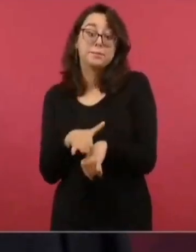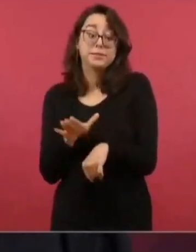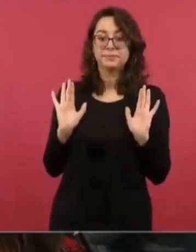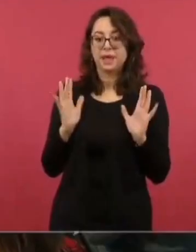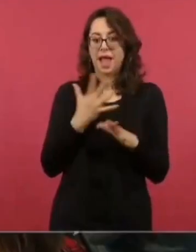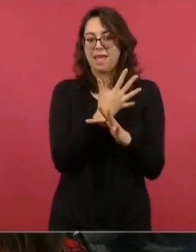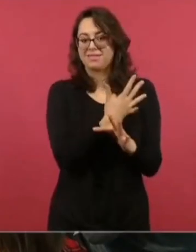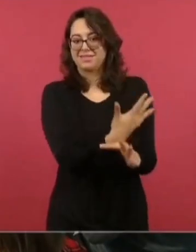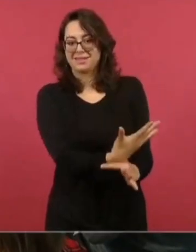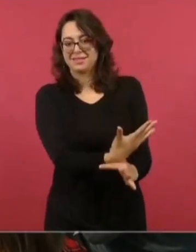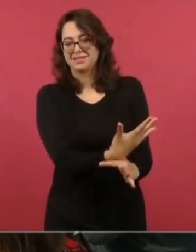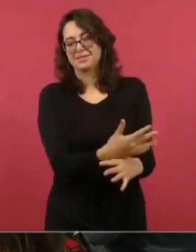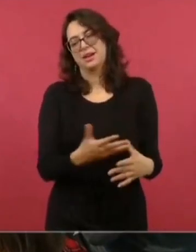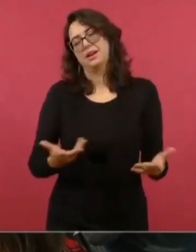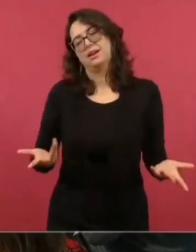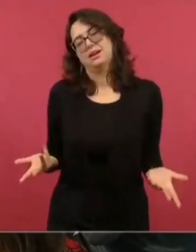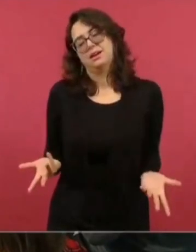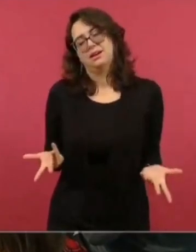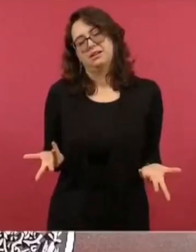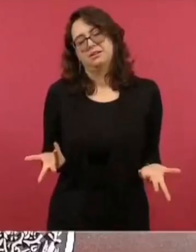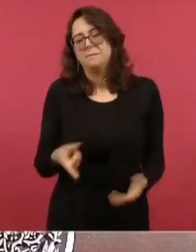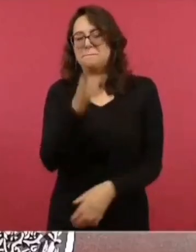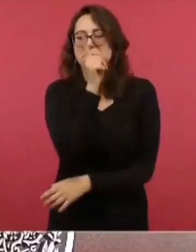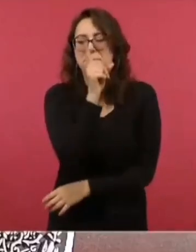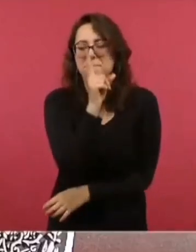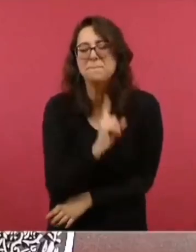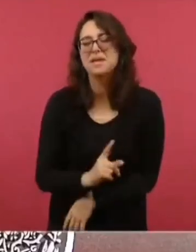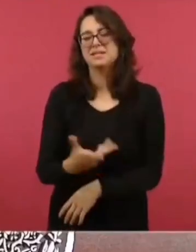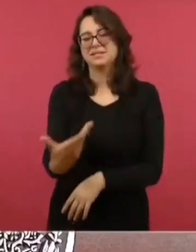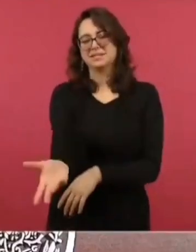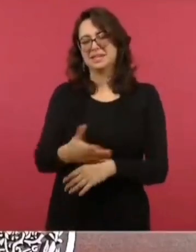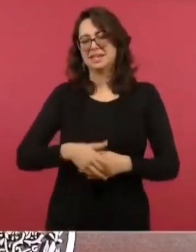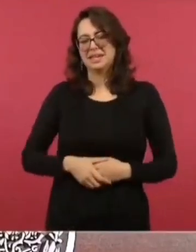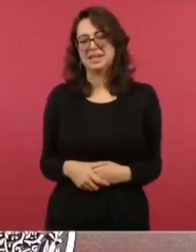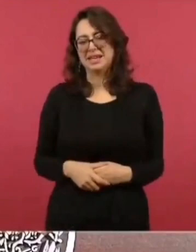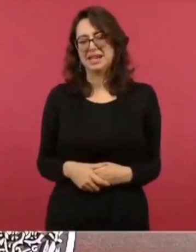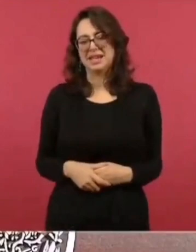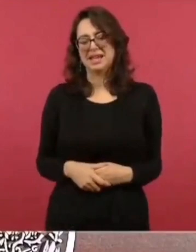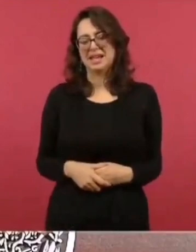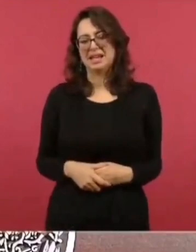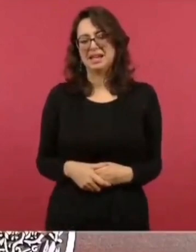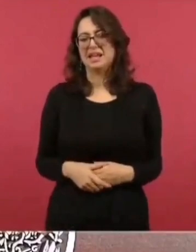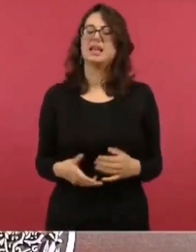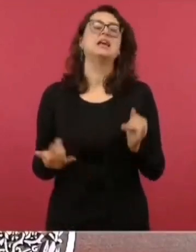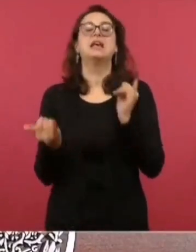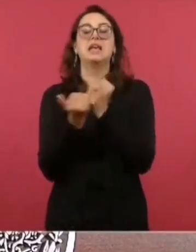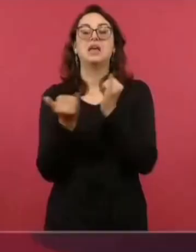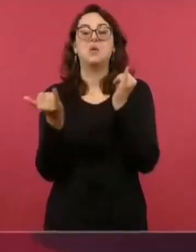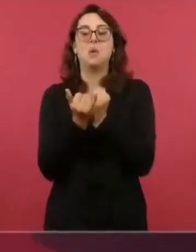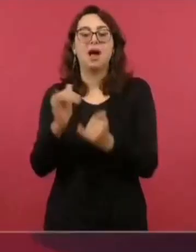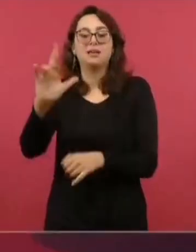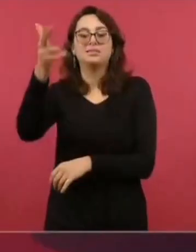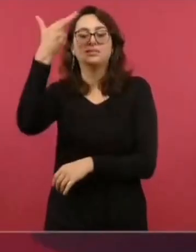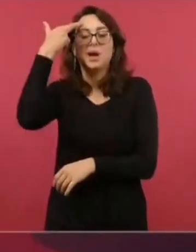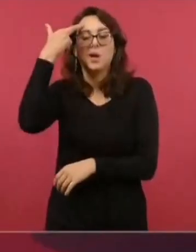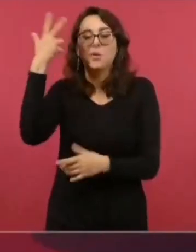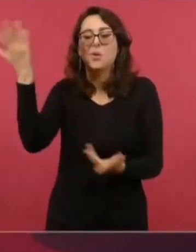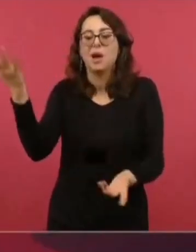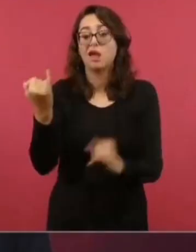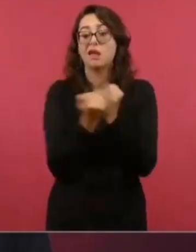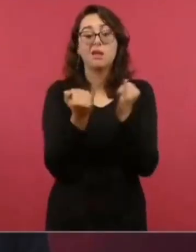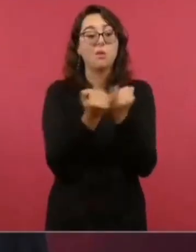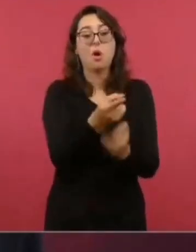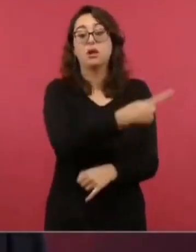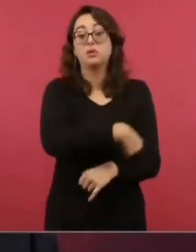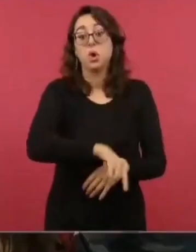cierto, es como cuando se aplicaba la vacuna de Rusia o la vacuna de